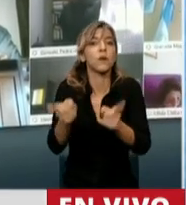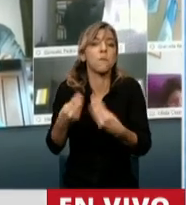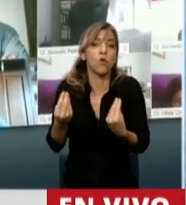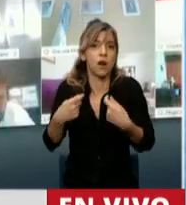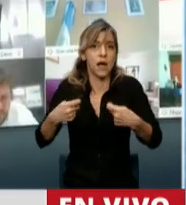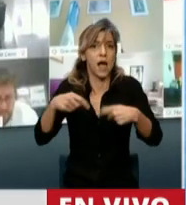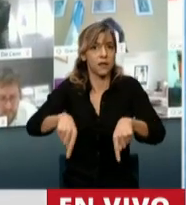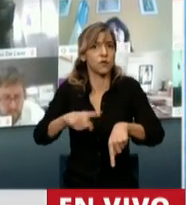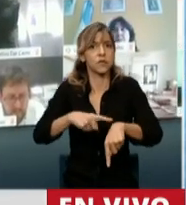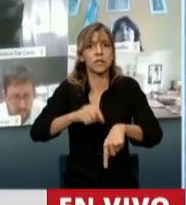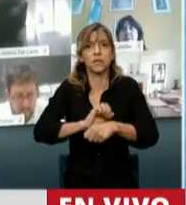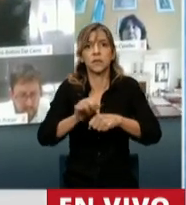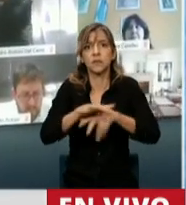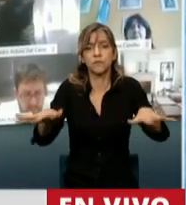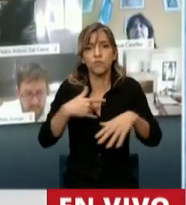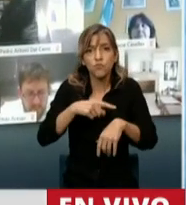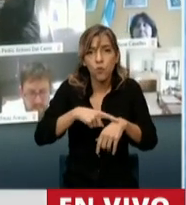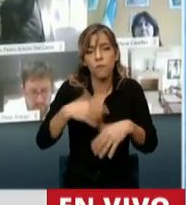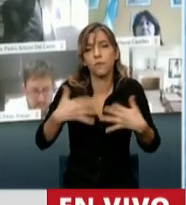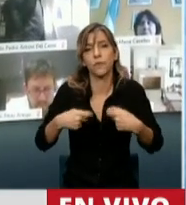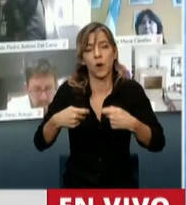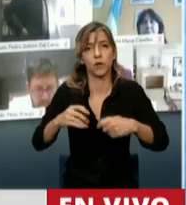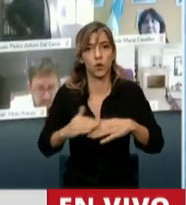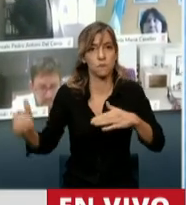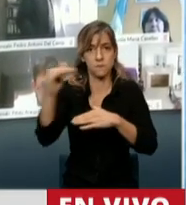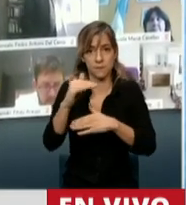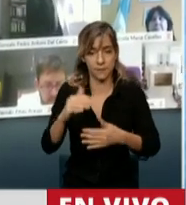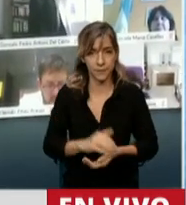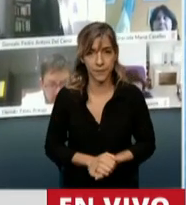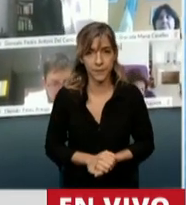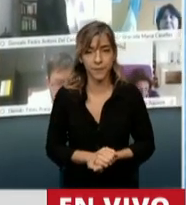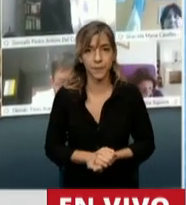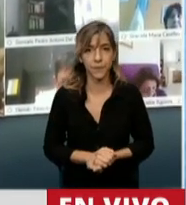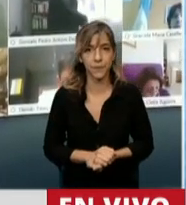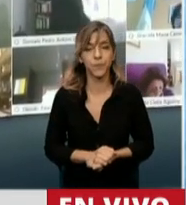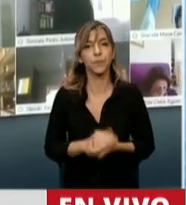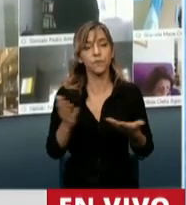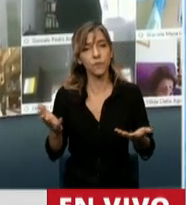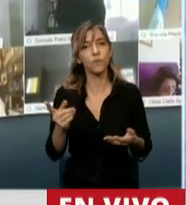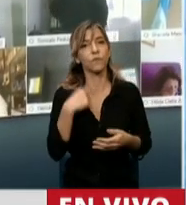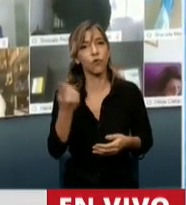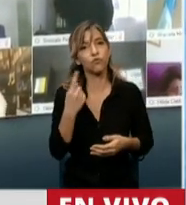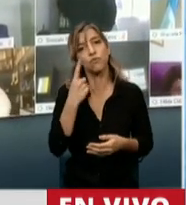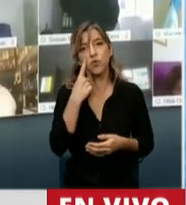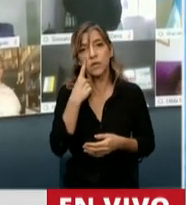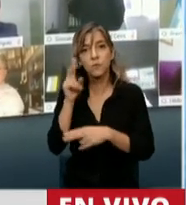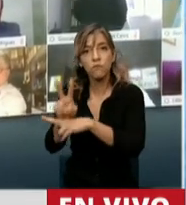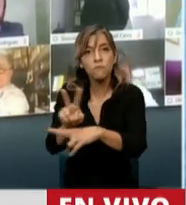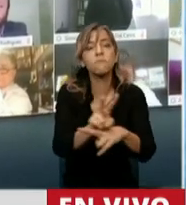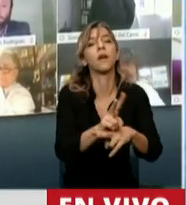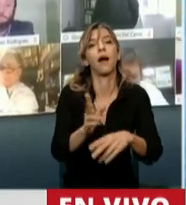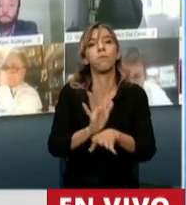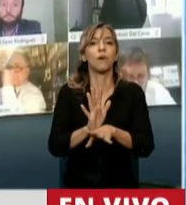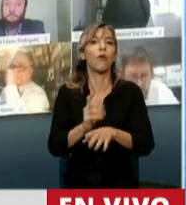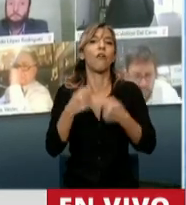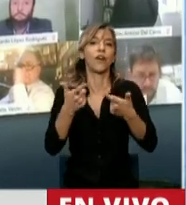pandemia. Digo, generar recursos para los municipios, señor presidente, es garantizar mejores servicios para